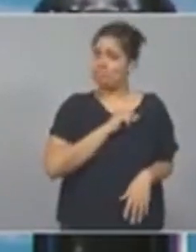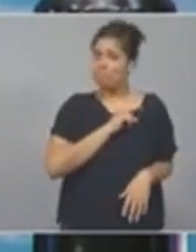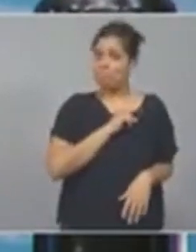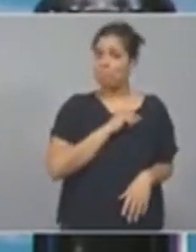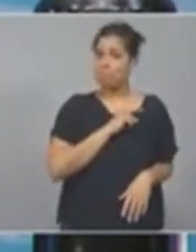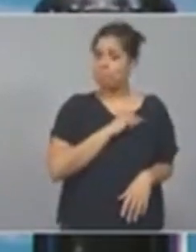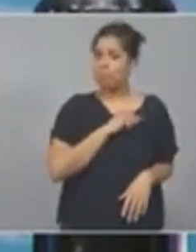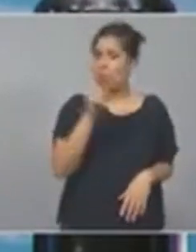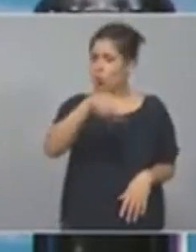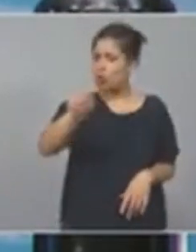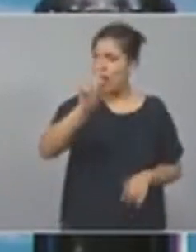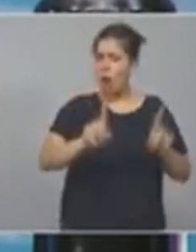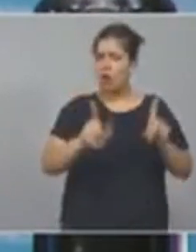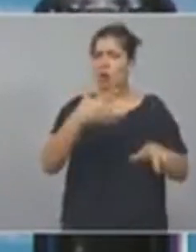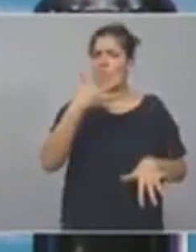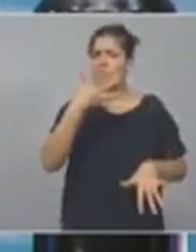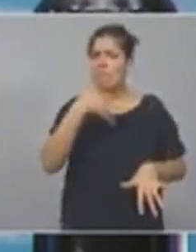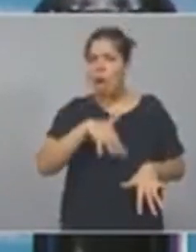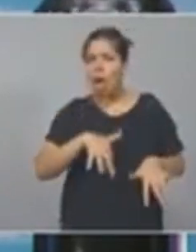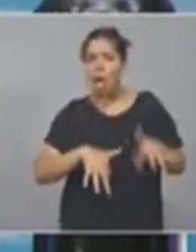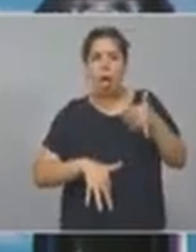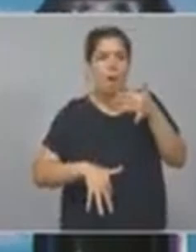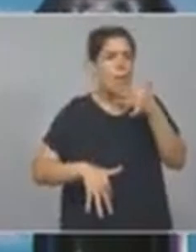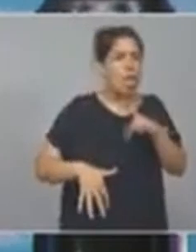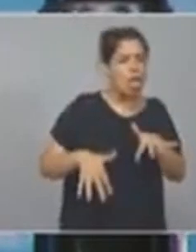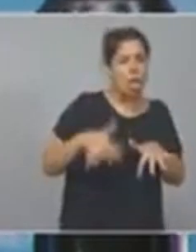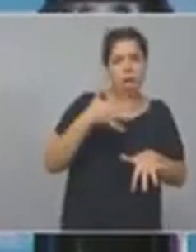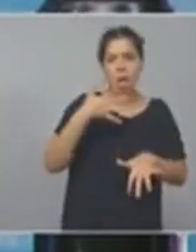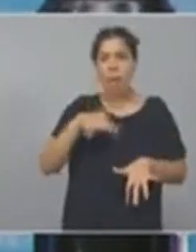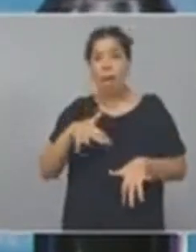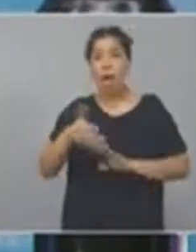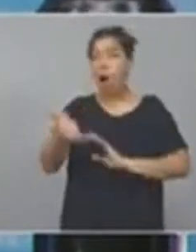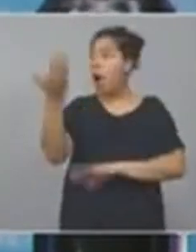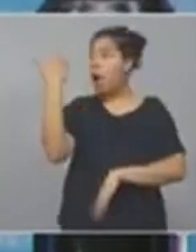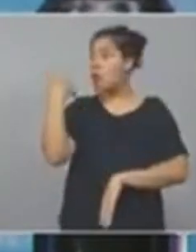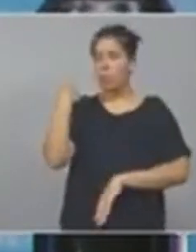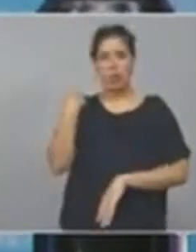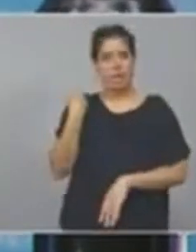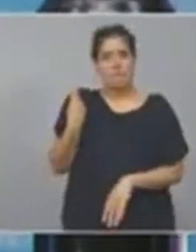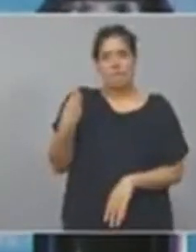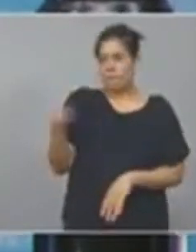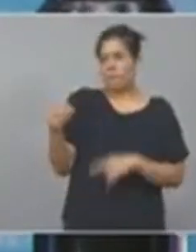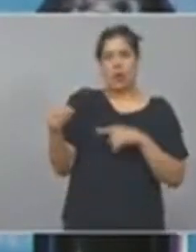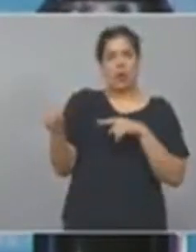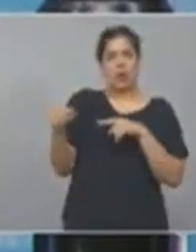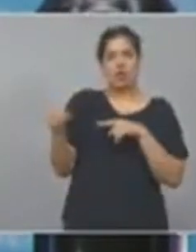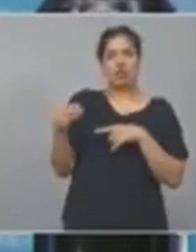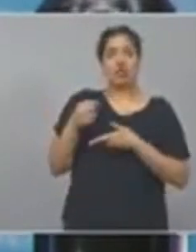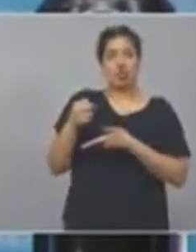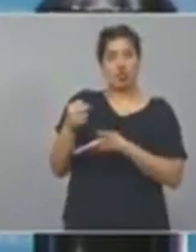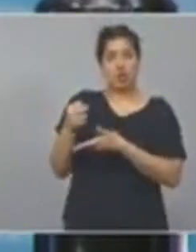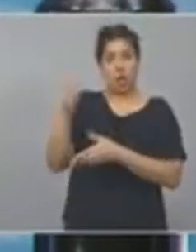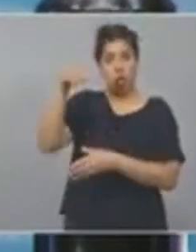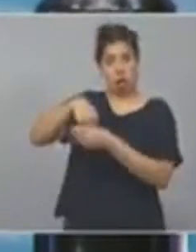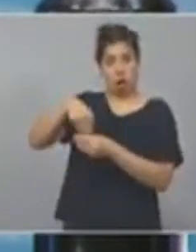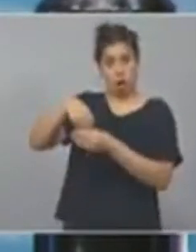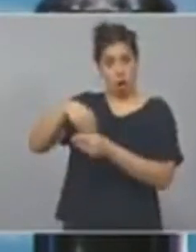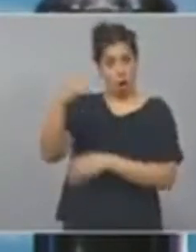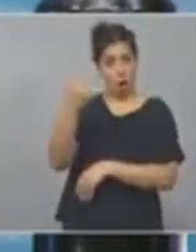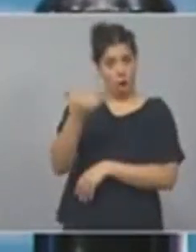comprendiendo que el boleto subsidiado, que el boleto con asistencia pública,